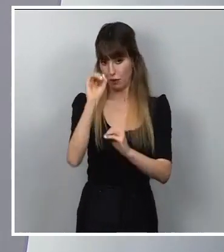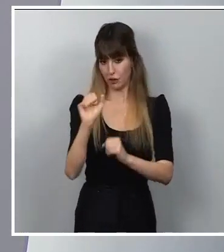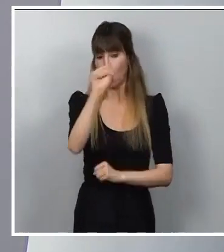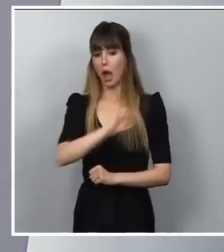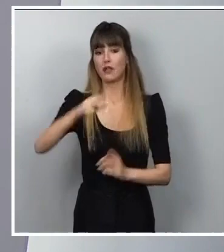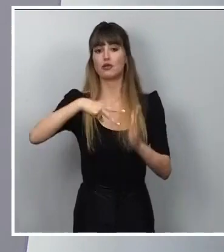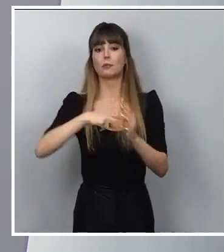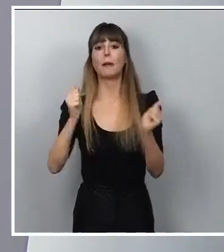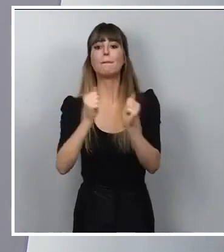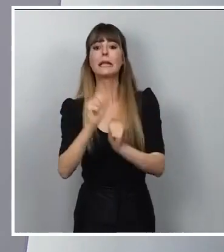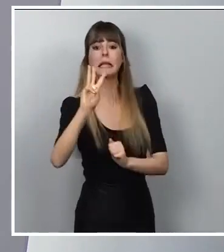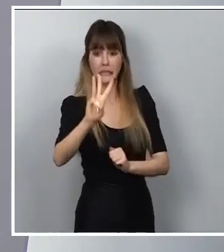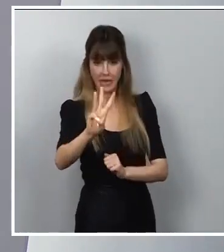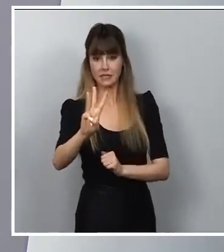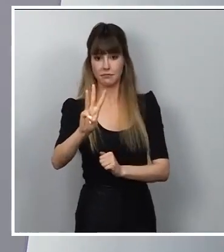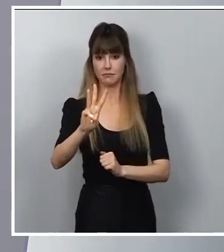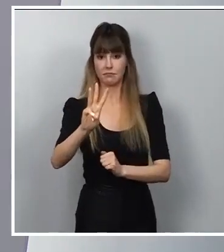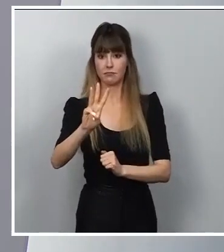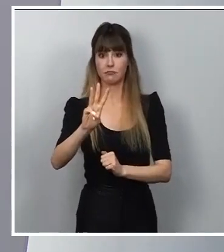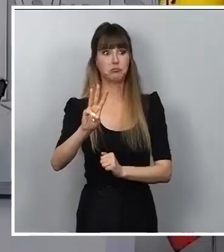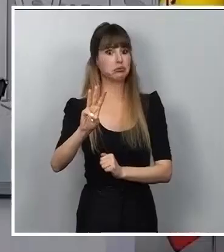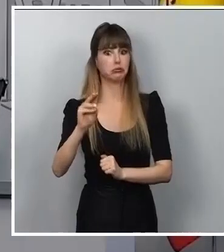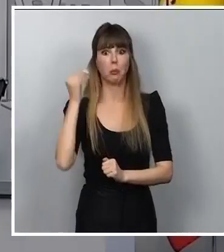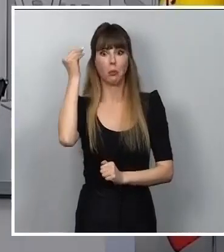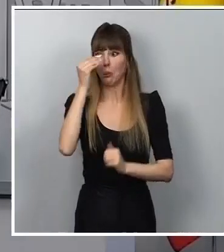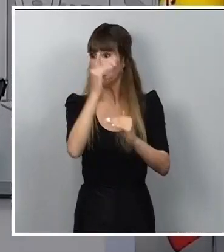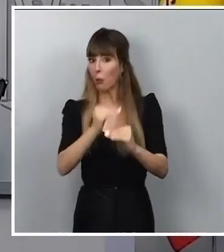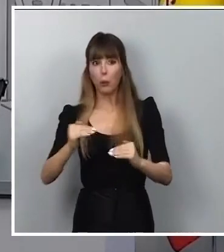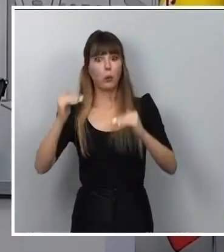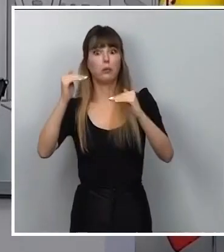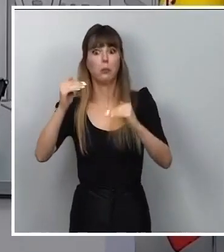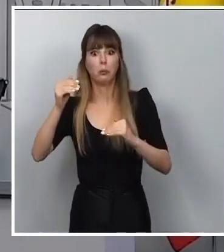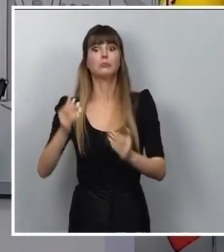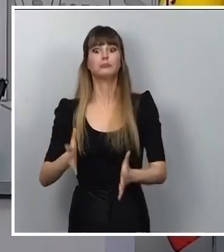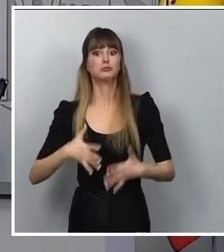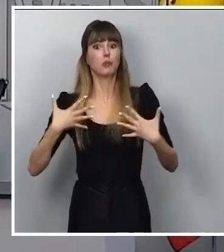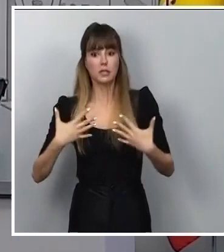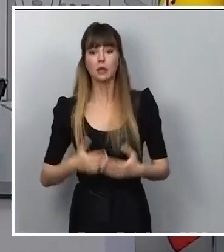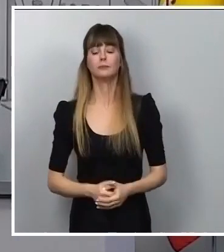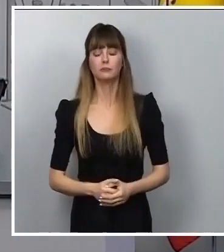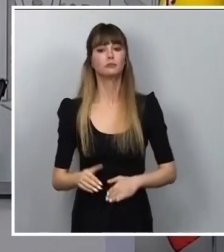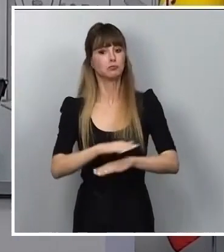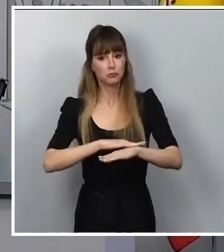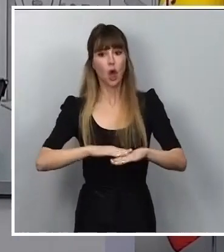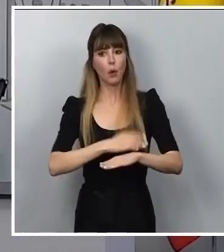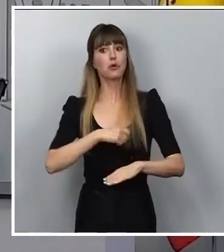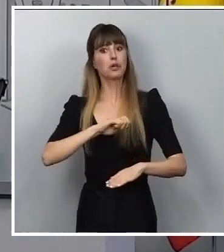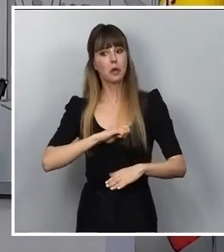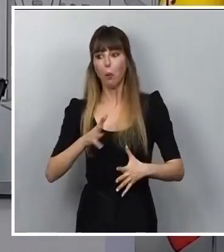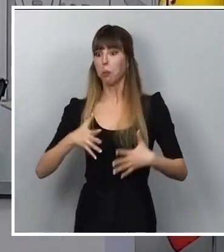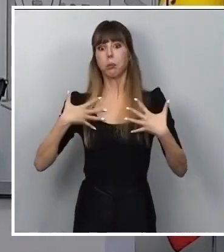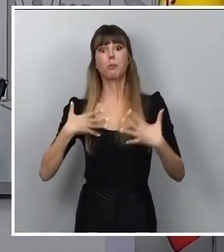2023, superando todas las previsiones, incluso aquellas que planteó el Gobierno de España.